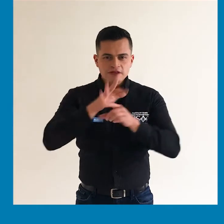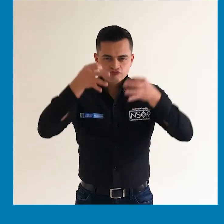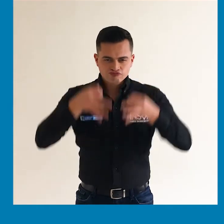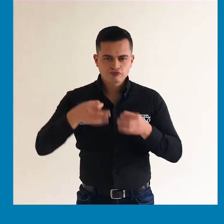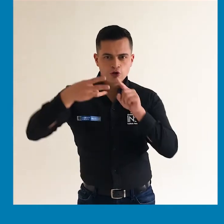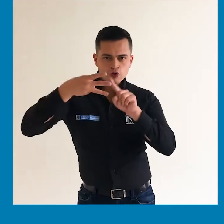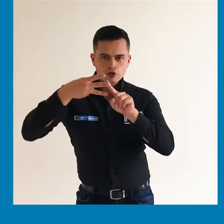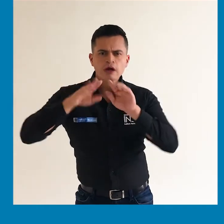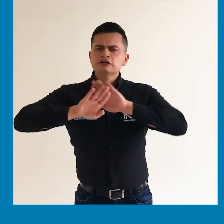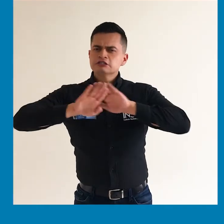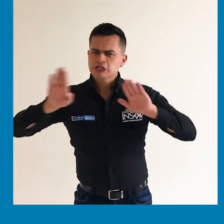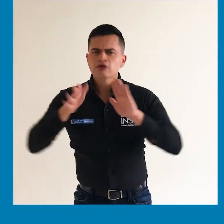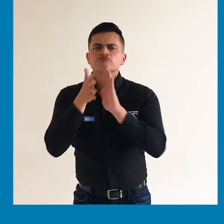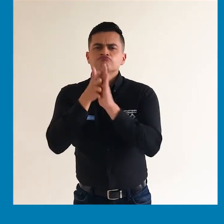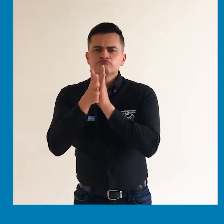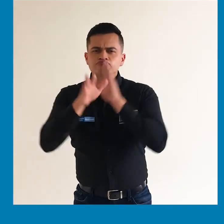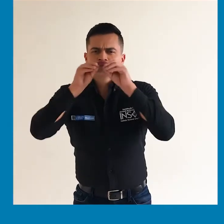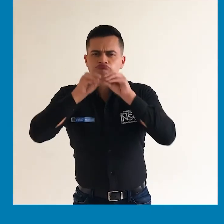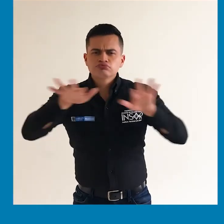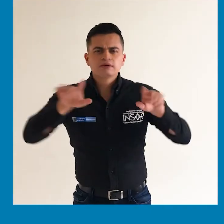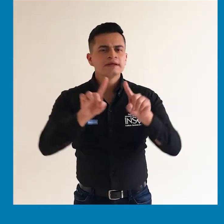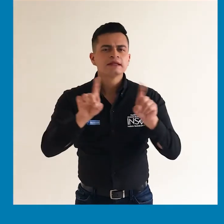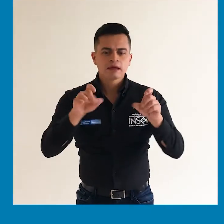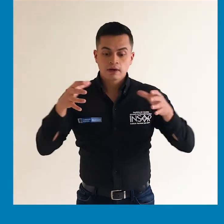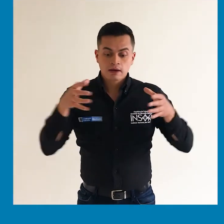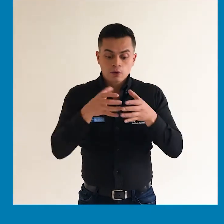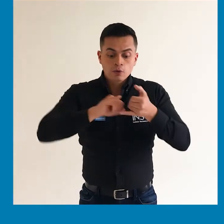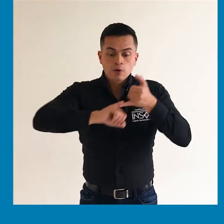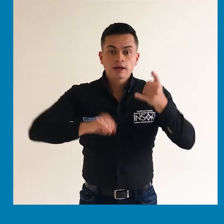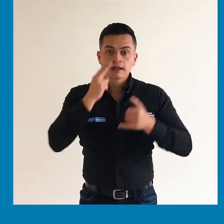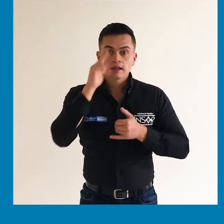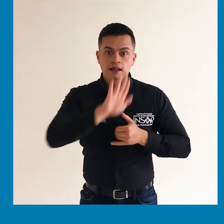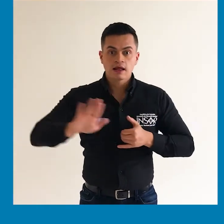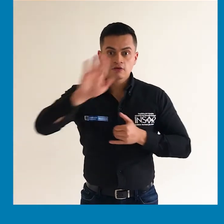En el video anterior, se informó sobre la conformación